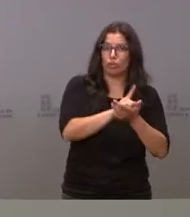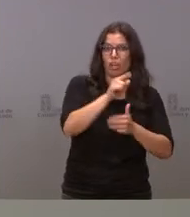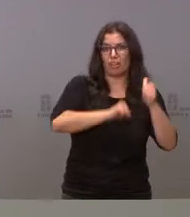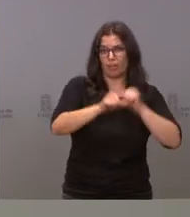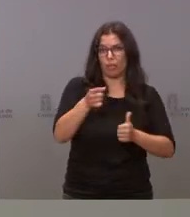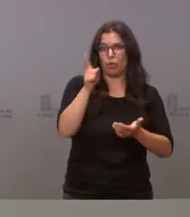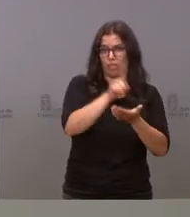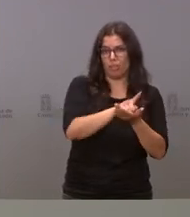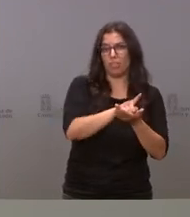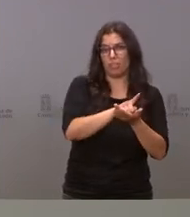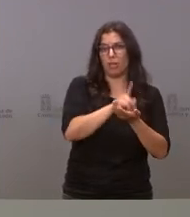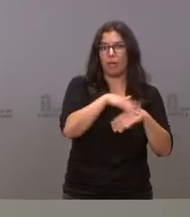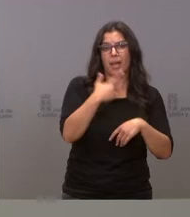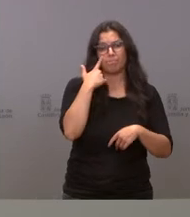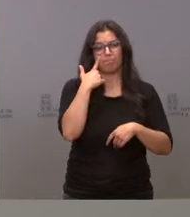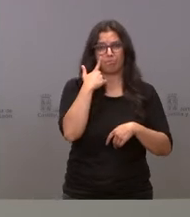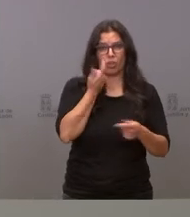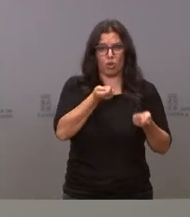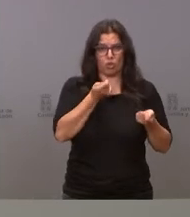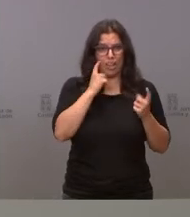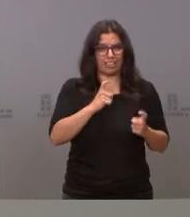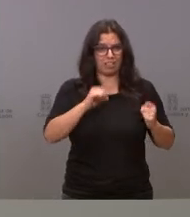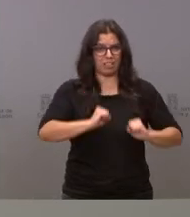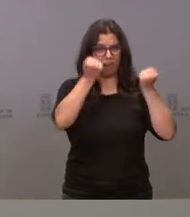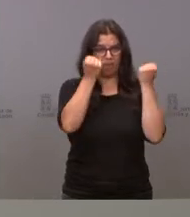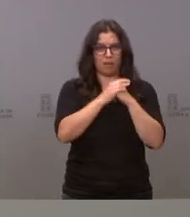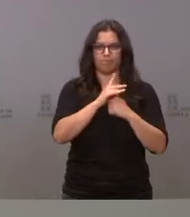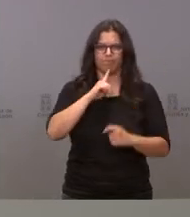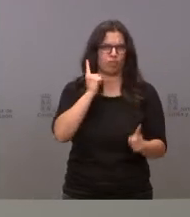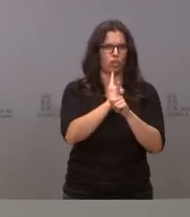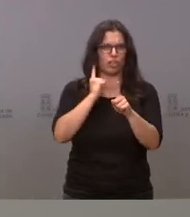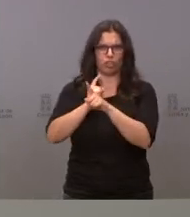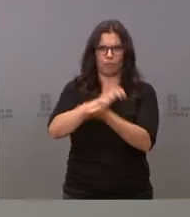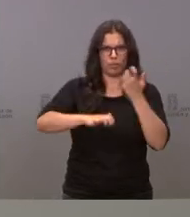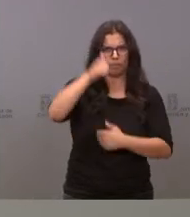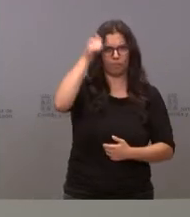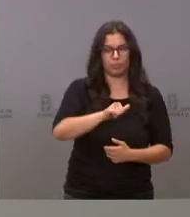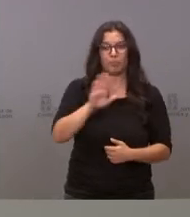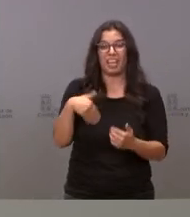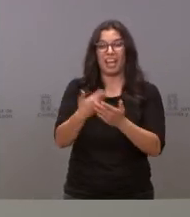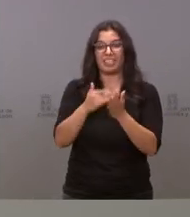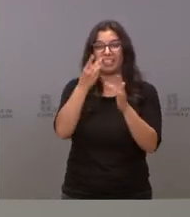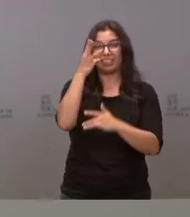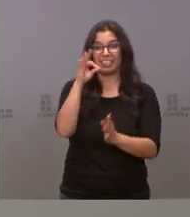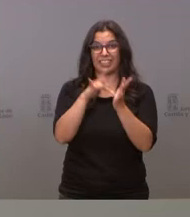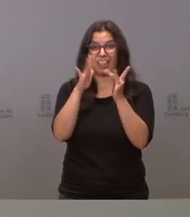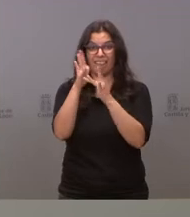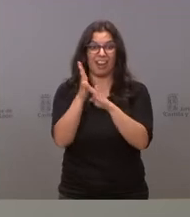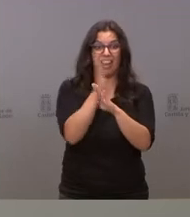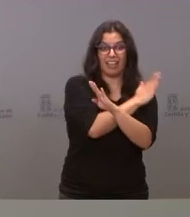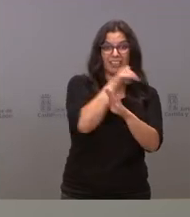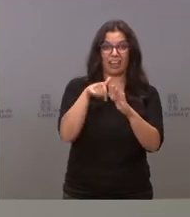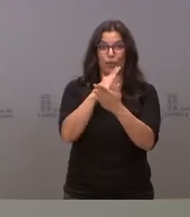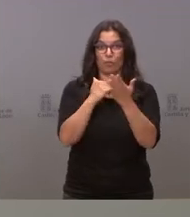para vigilar la situación. Hasta el 30 de abril nuestra comunidad no había registrado víctimas mortales